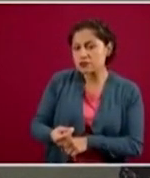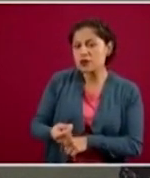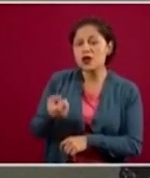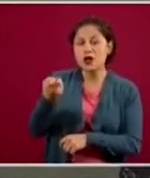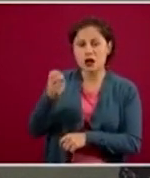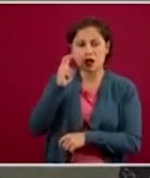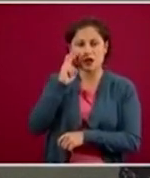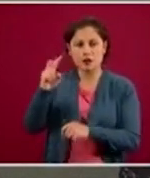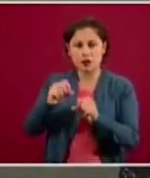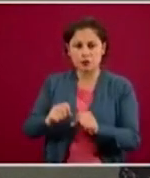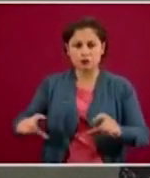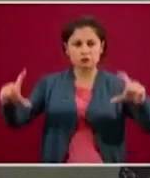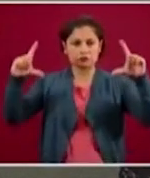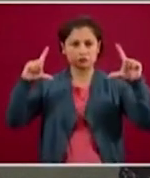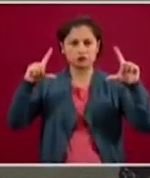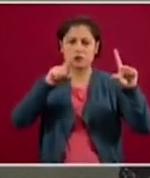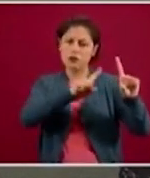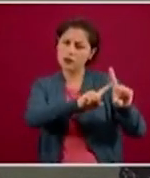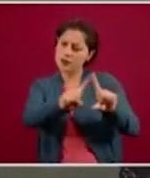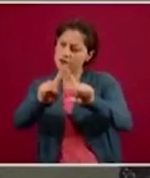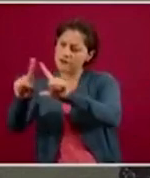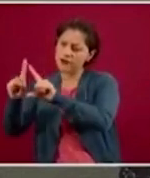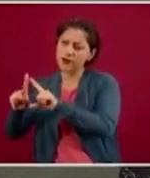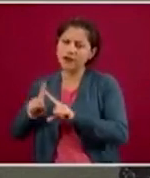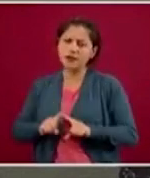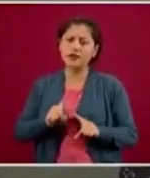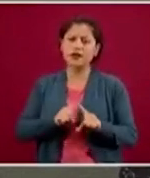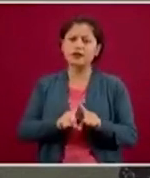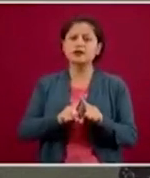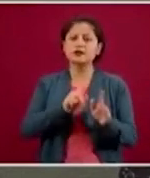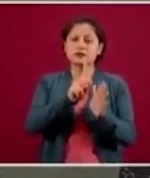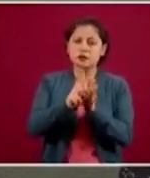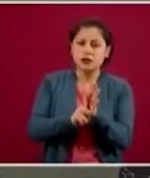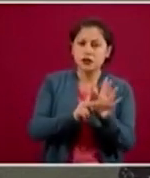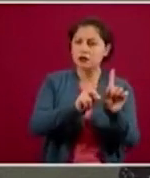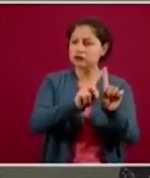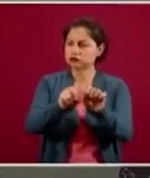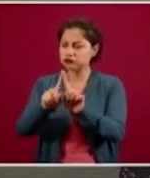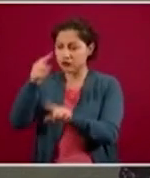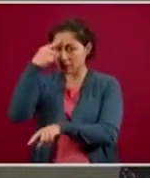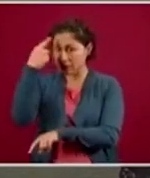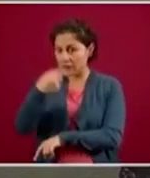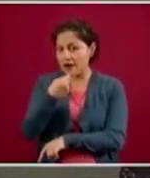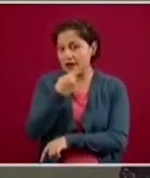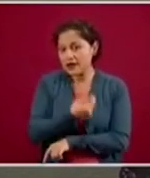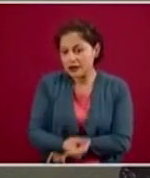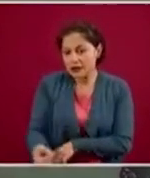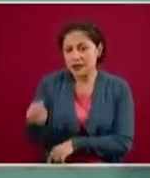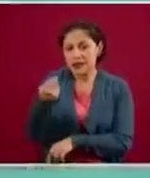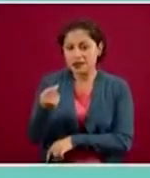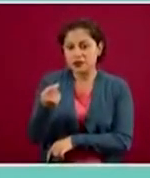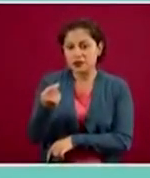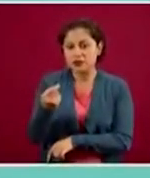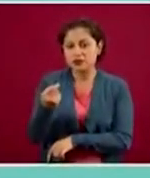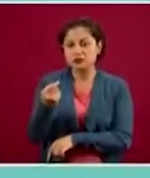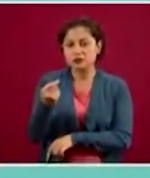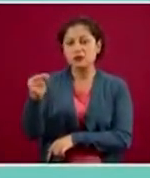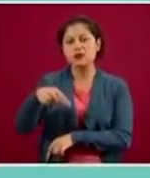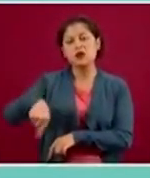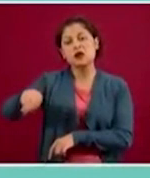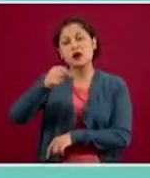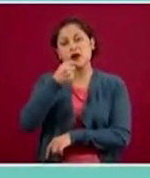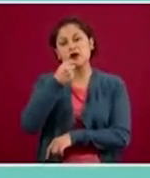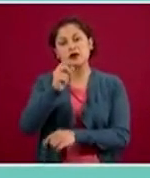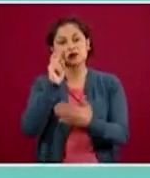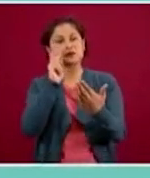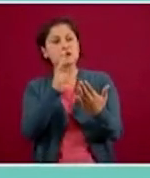cómo hay material que está específicamente diseñado para ellos, desde conocimiento, para que ellos sepan cómo